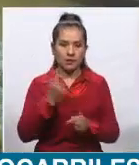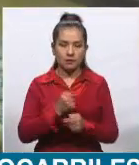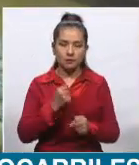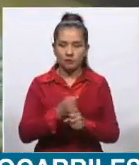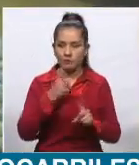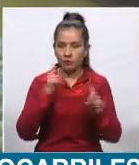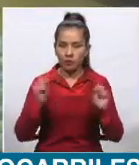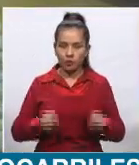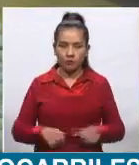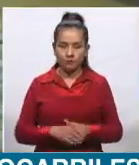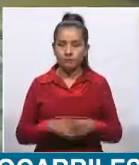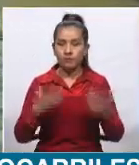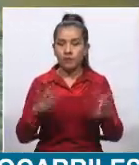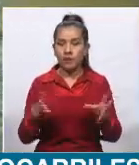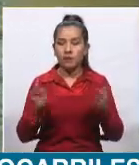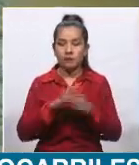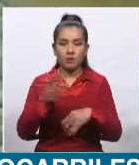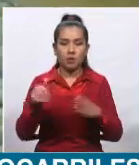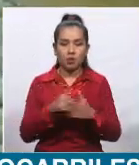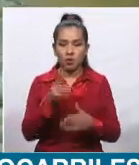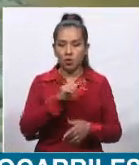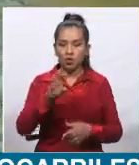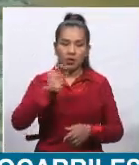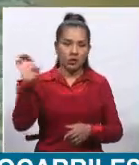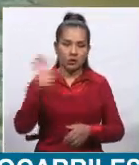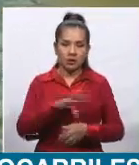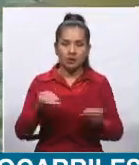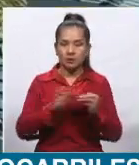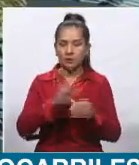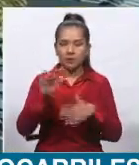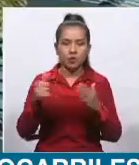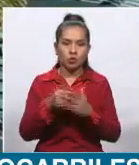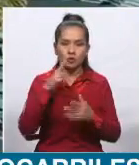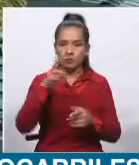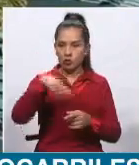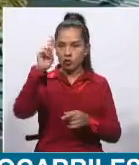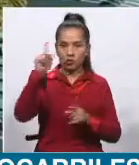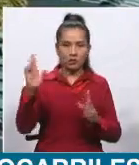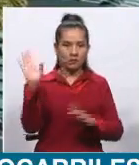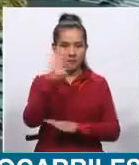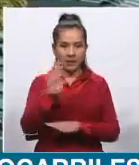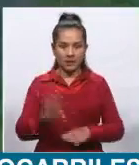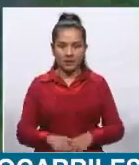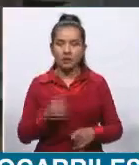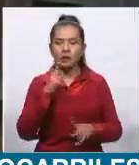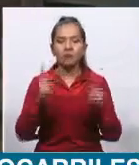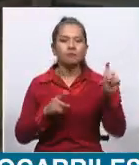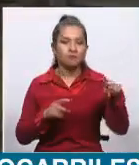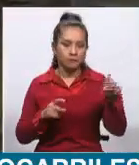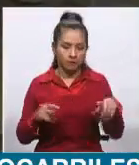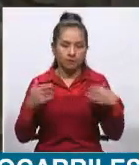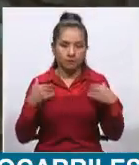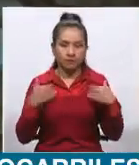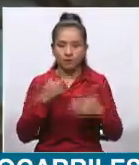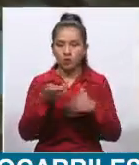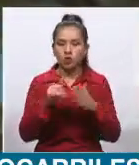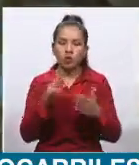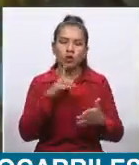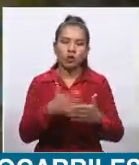nordeste y la zona norte de Brasil tienen que superar